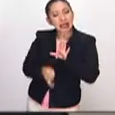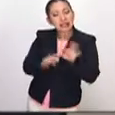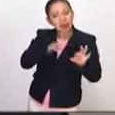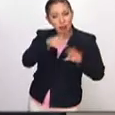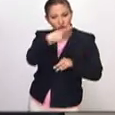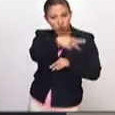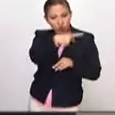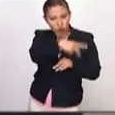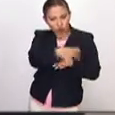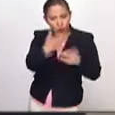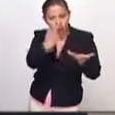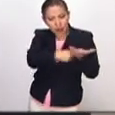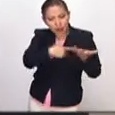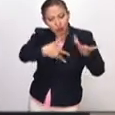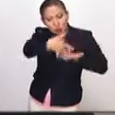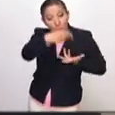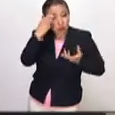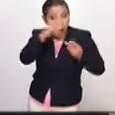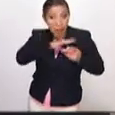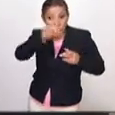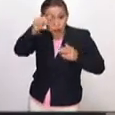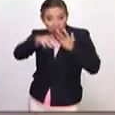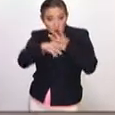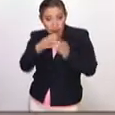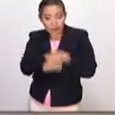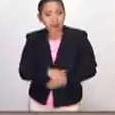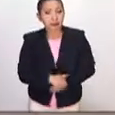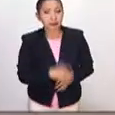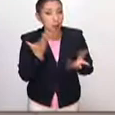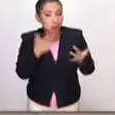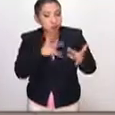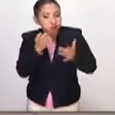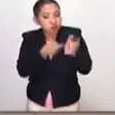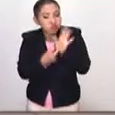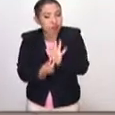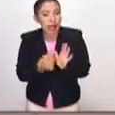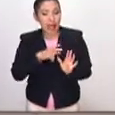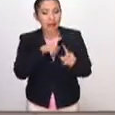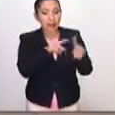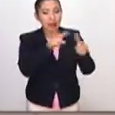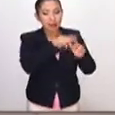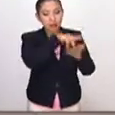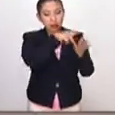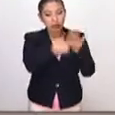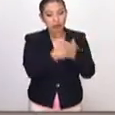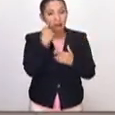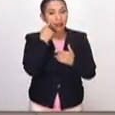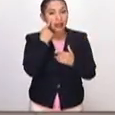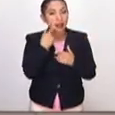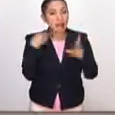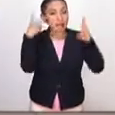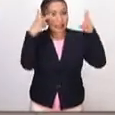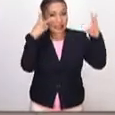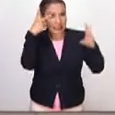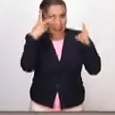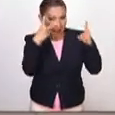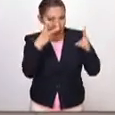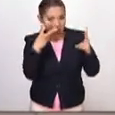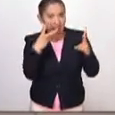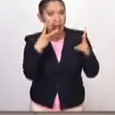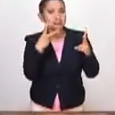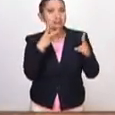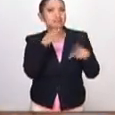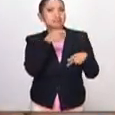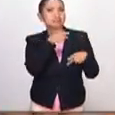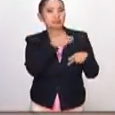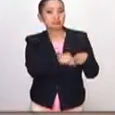de este trabajo interno del museo, ¿tienen otros? Tenemos varios proyectos. Mira, tenemos el de visitas, por supuesto,